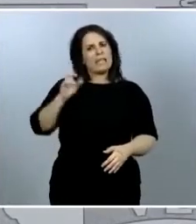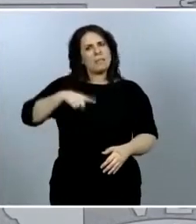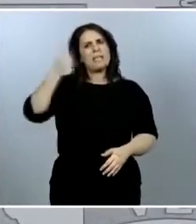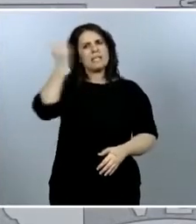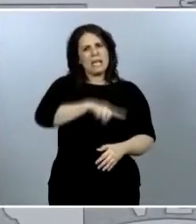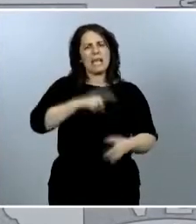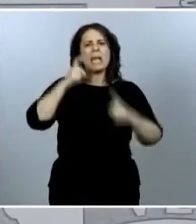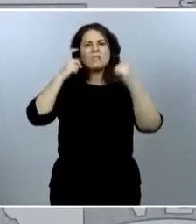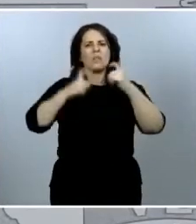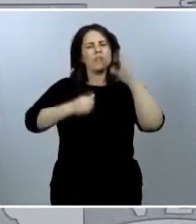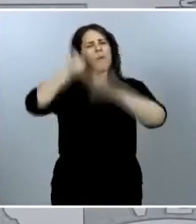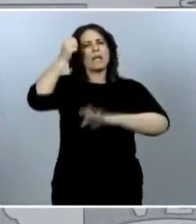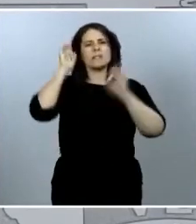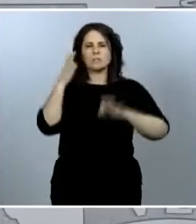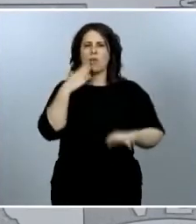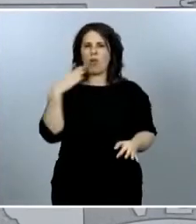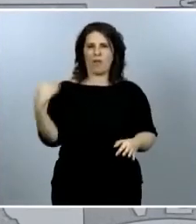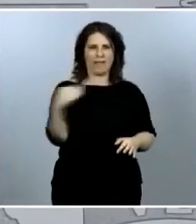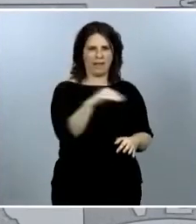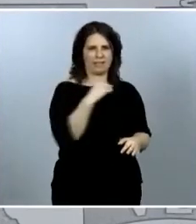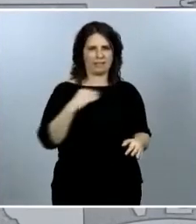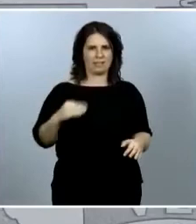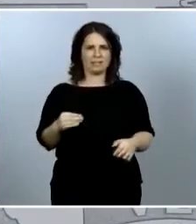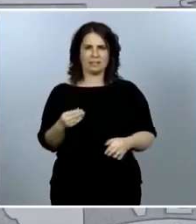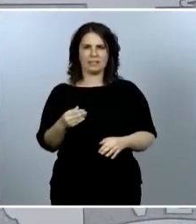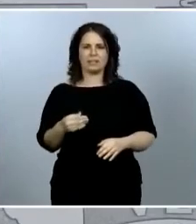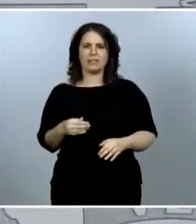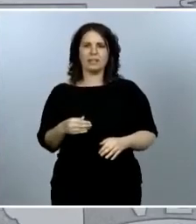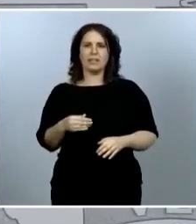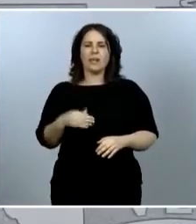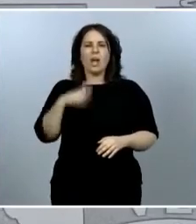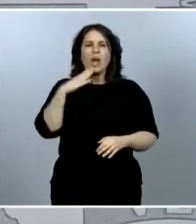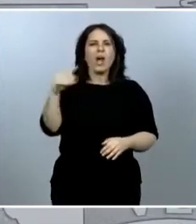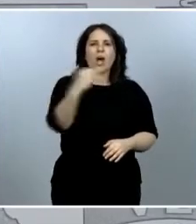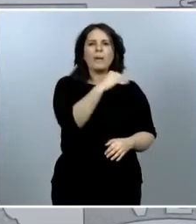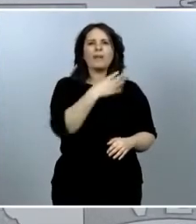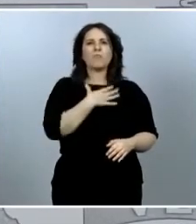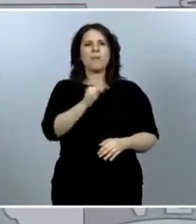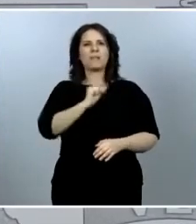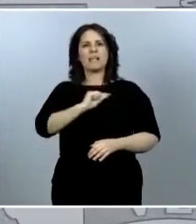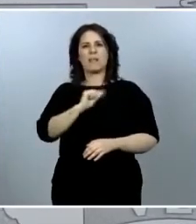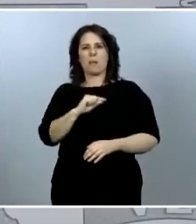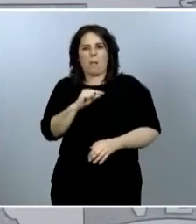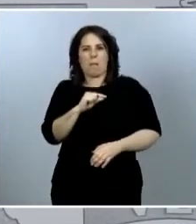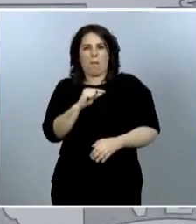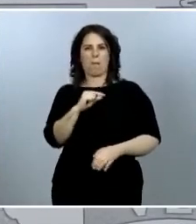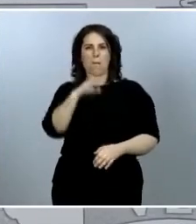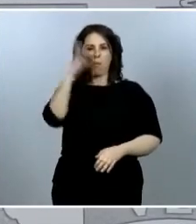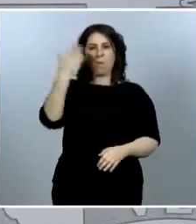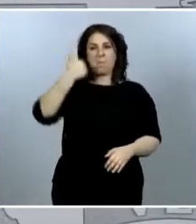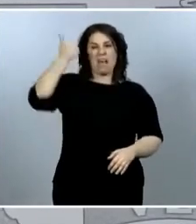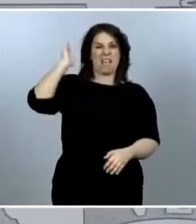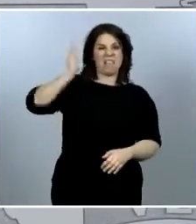jóvenes. Pueden tener la sensación de inmunidad porque esta enfermedad ataca mucho más duramente a los mayores,